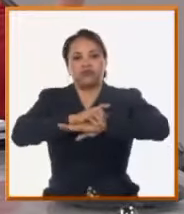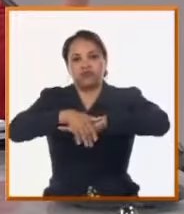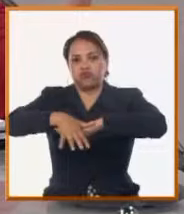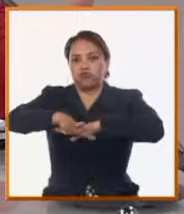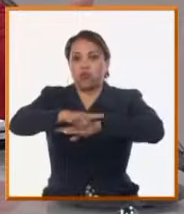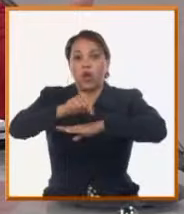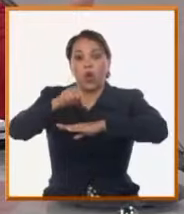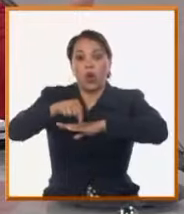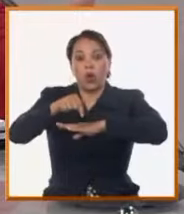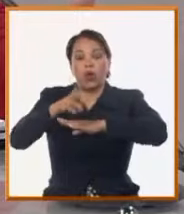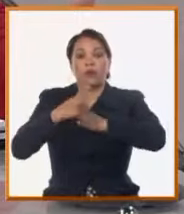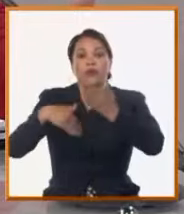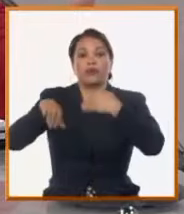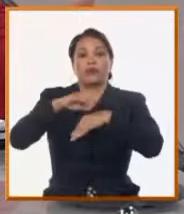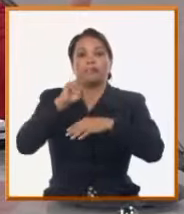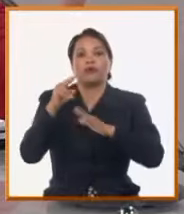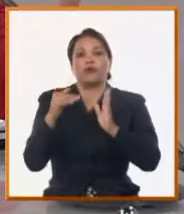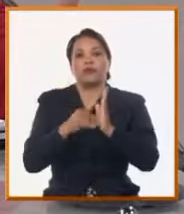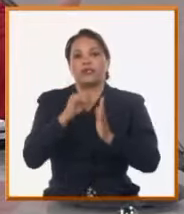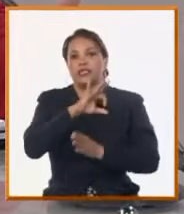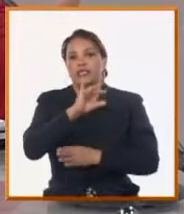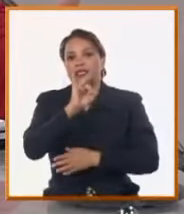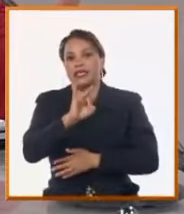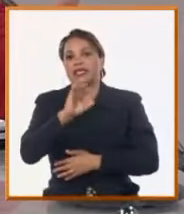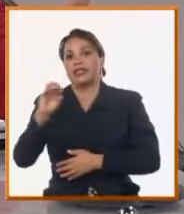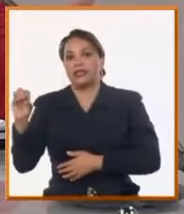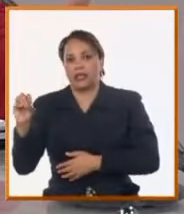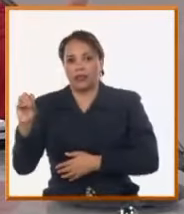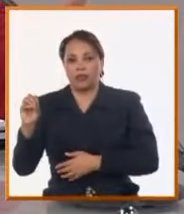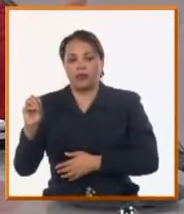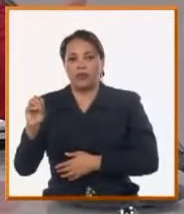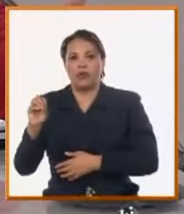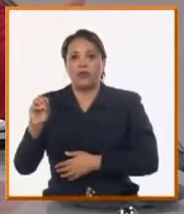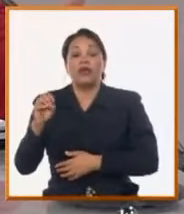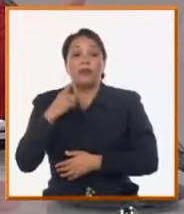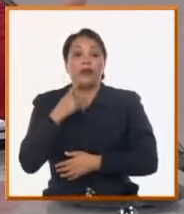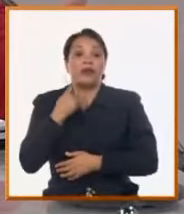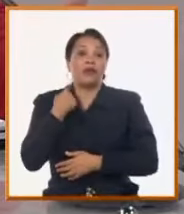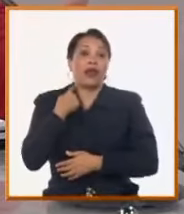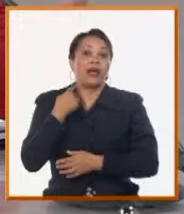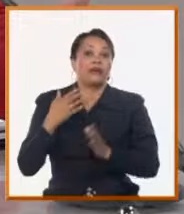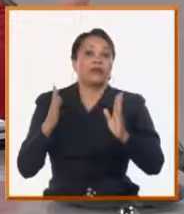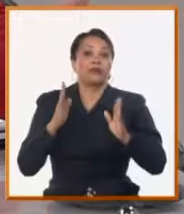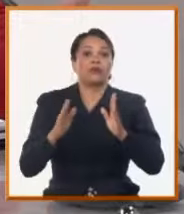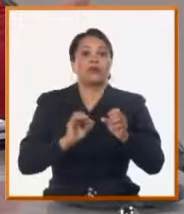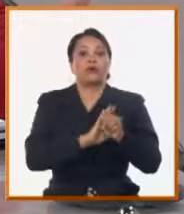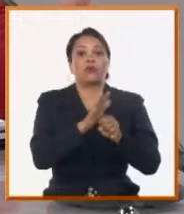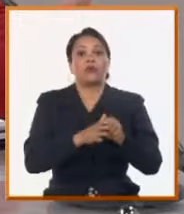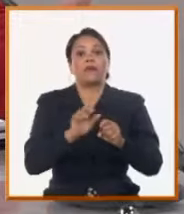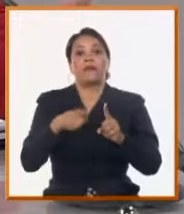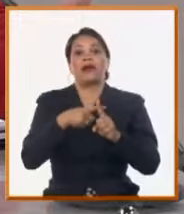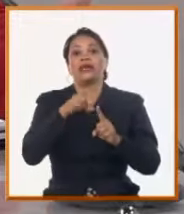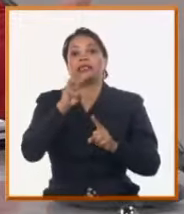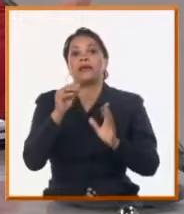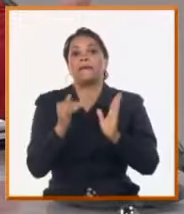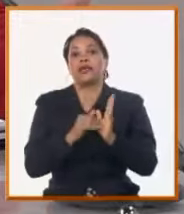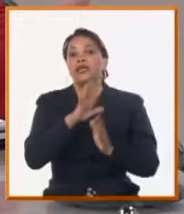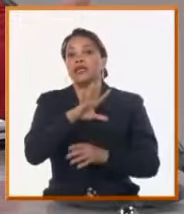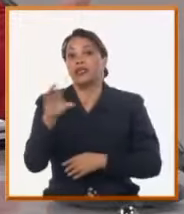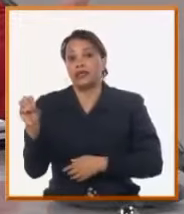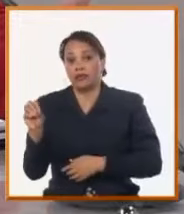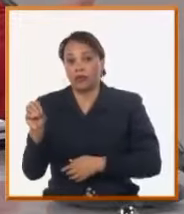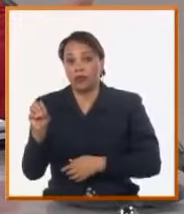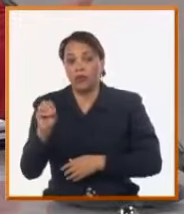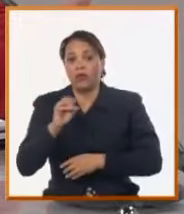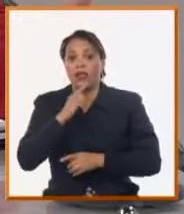por encima de los 2.700 salideros, pero llegamos a tener durante los años de la COVID más de 3.500 salideros. ¿Más a casi la mitad del país?